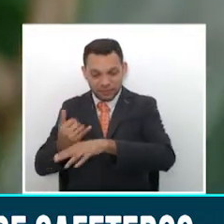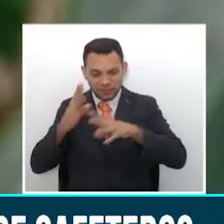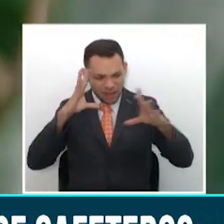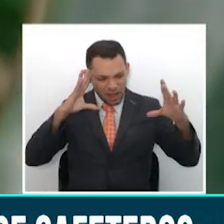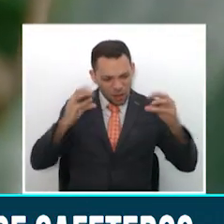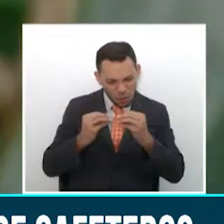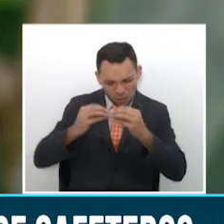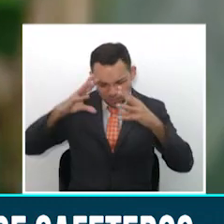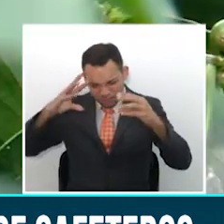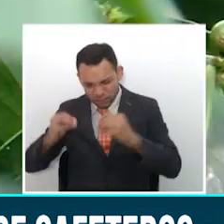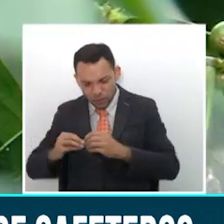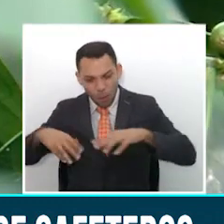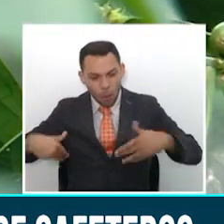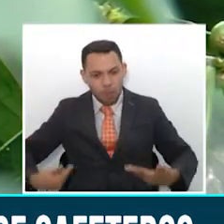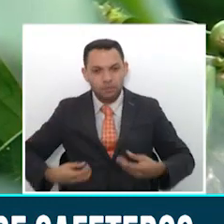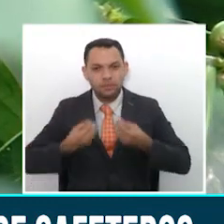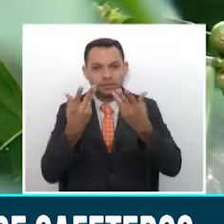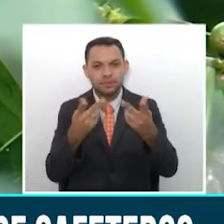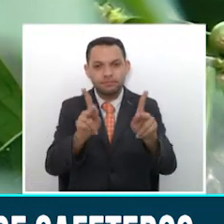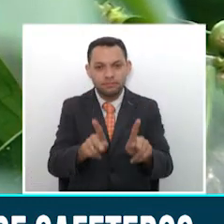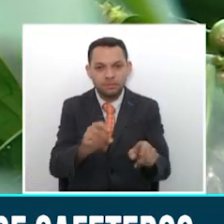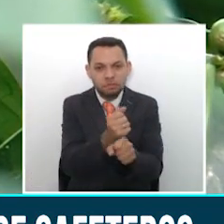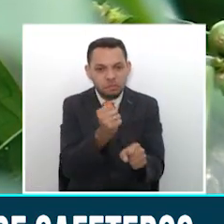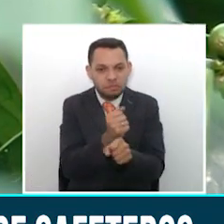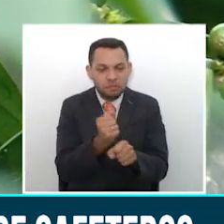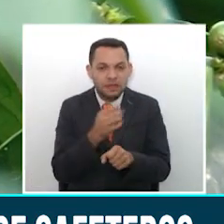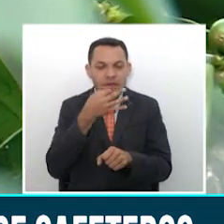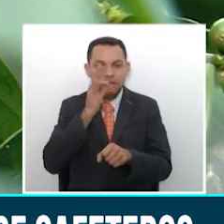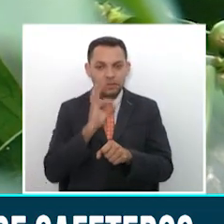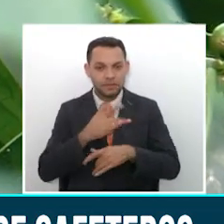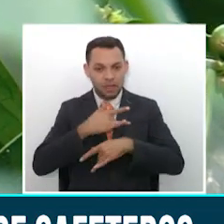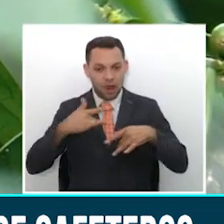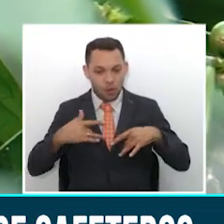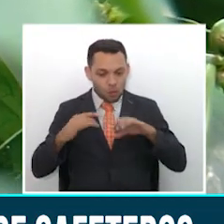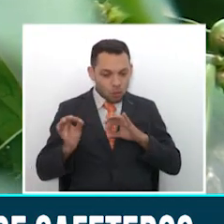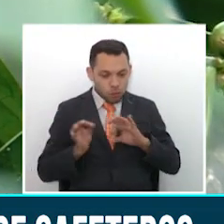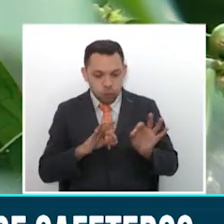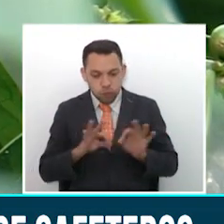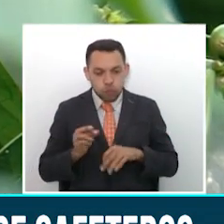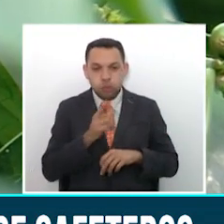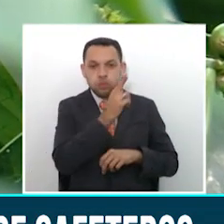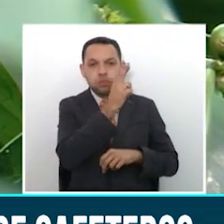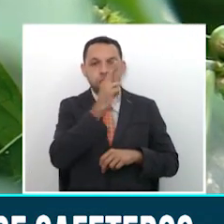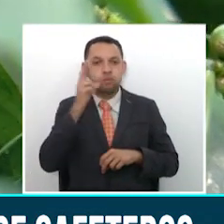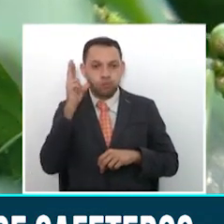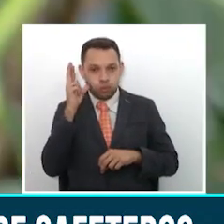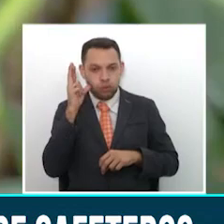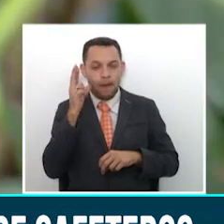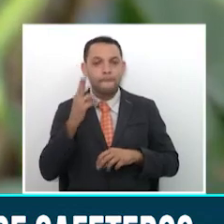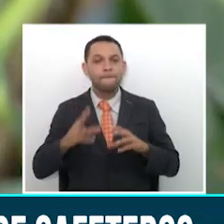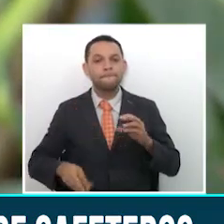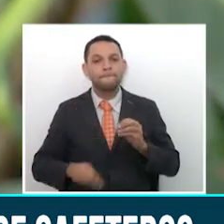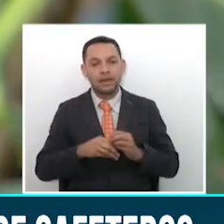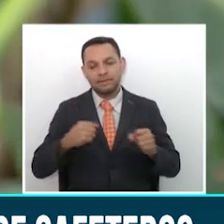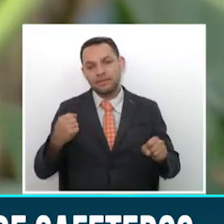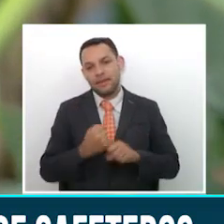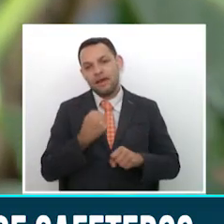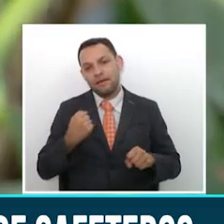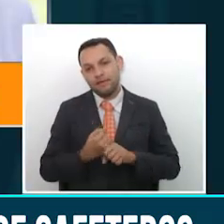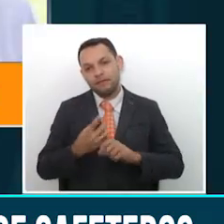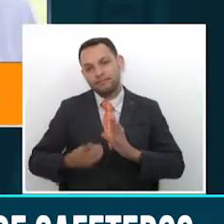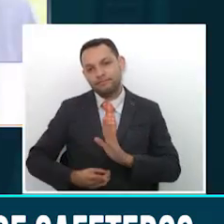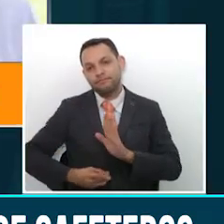con brindarles a los recolectores las mejores condiciones en las zonas rurales para asegurar el 70% de la